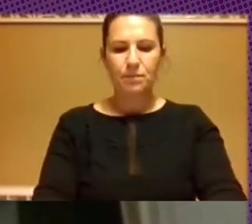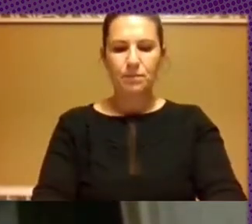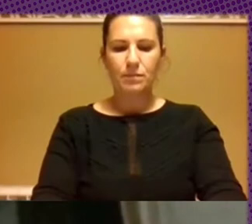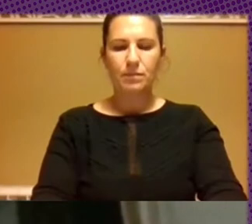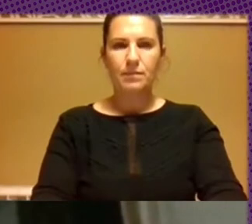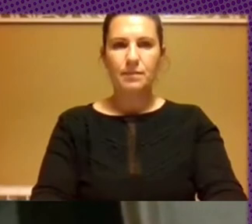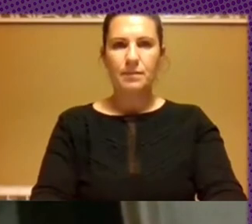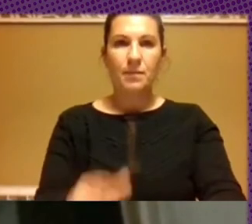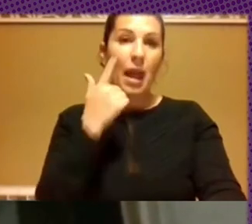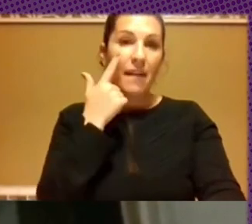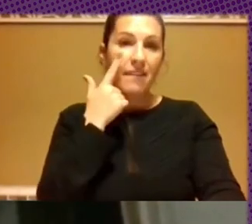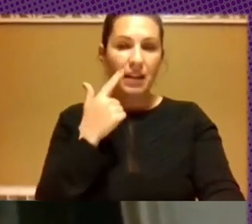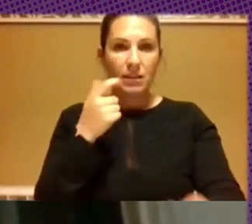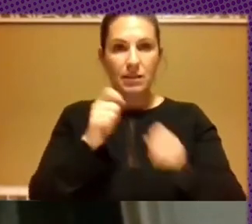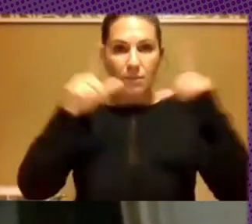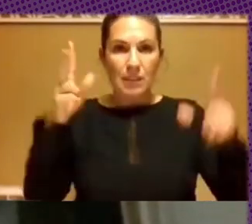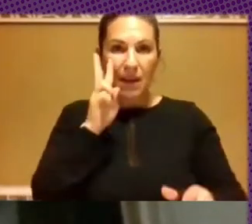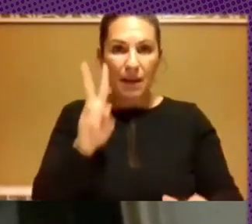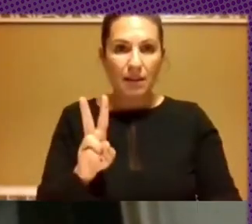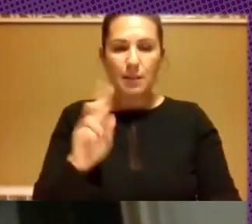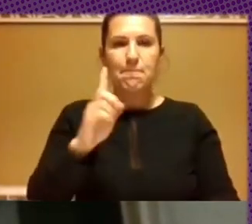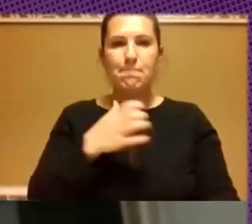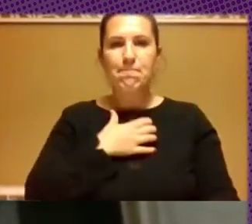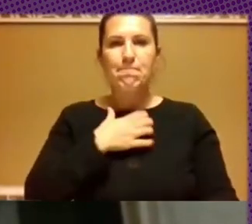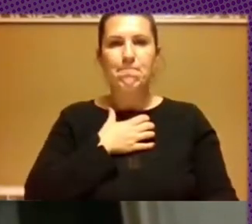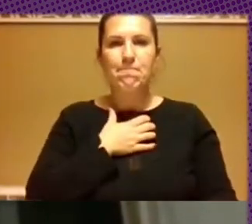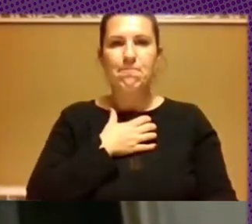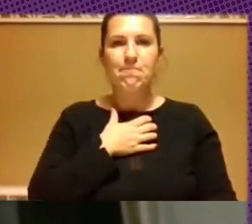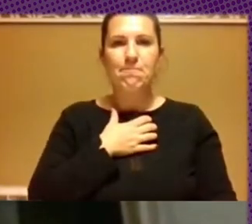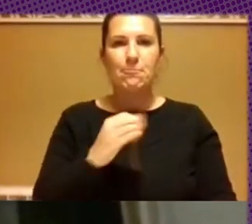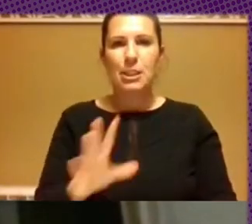A ver si se ve. No, no puedo compartir pantalla. Muy bien.